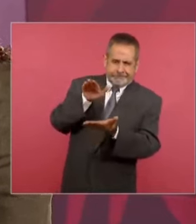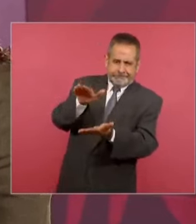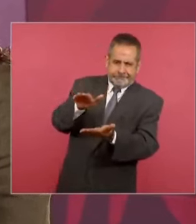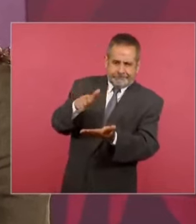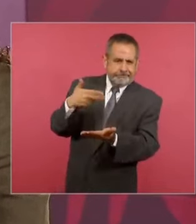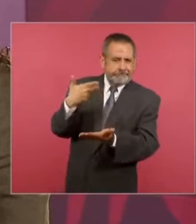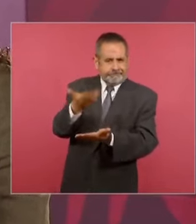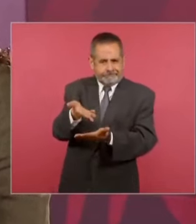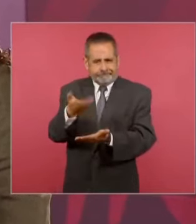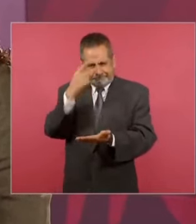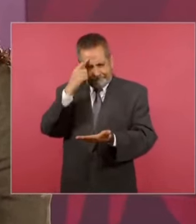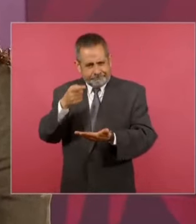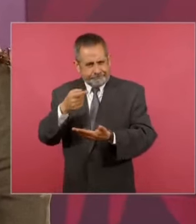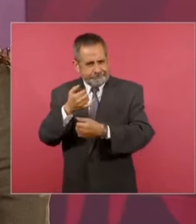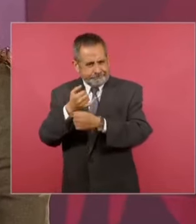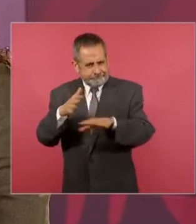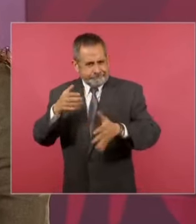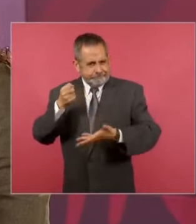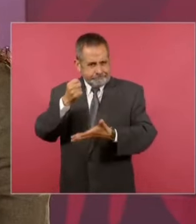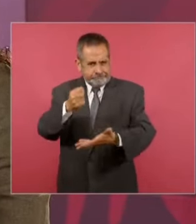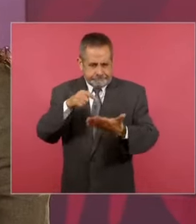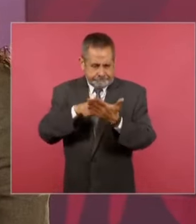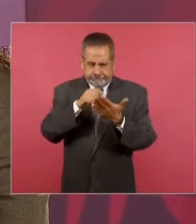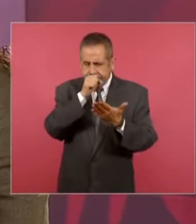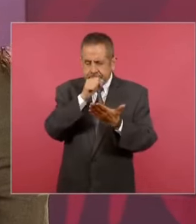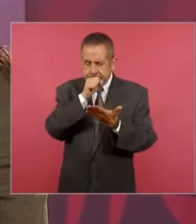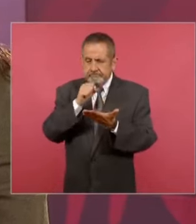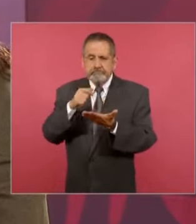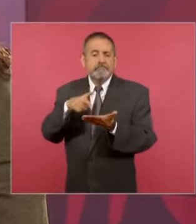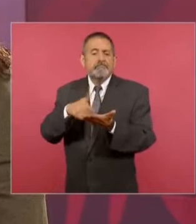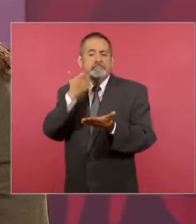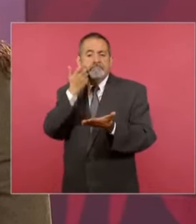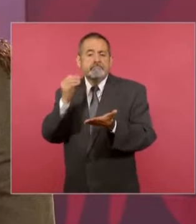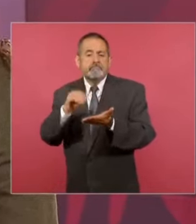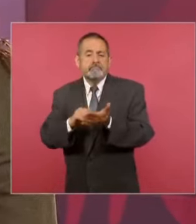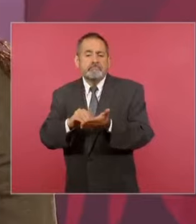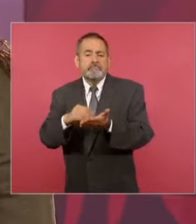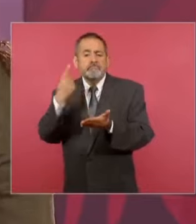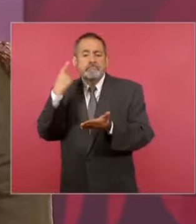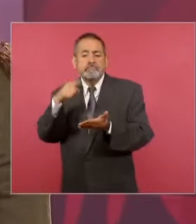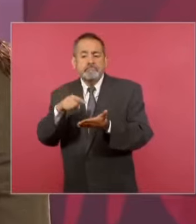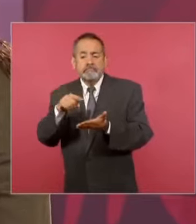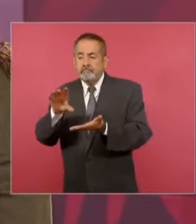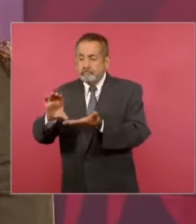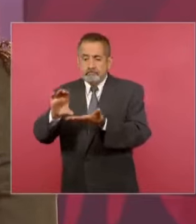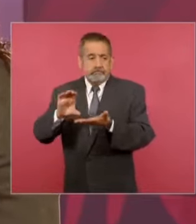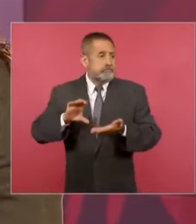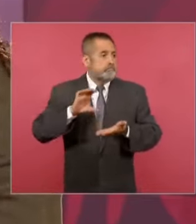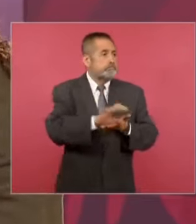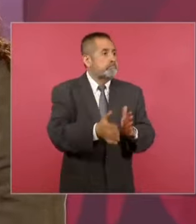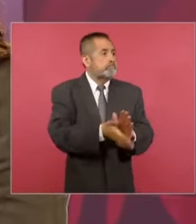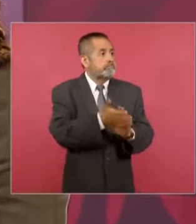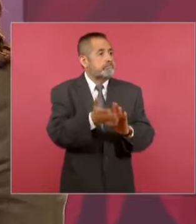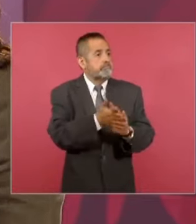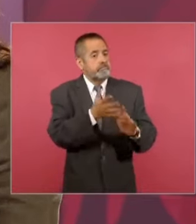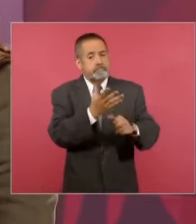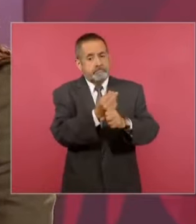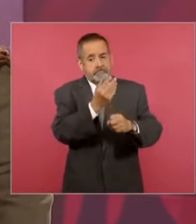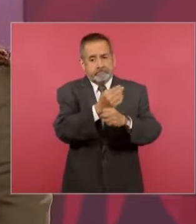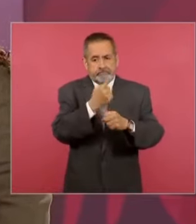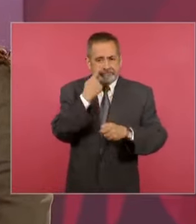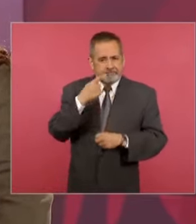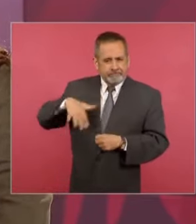proyectando destinar los recursos suficientes para las obras hidráulicas que aquí se han